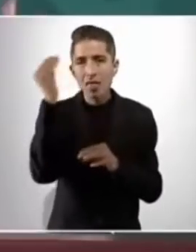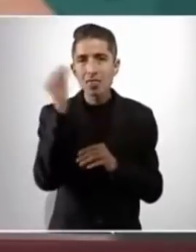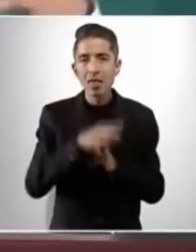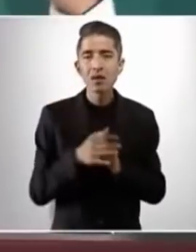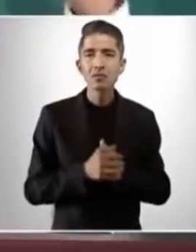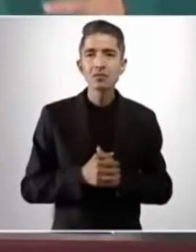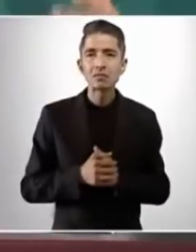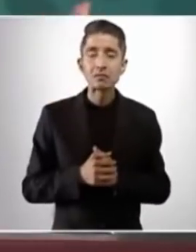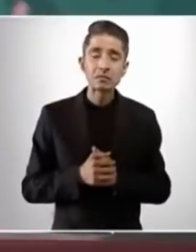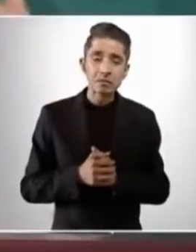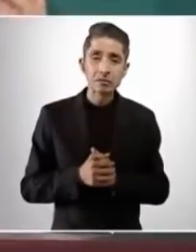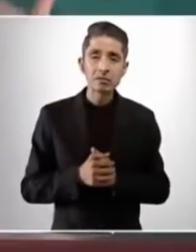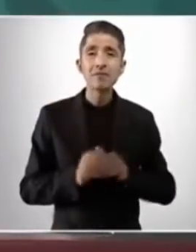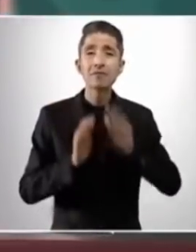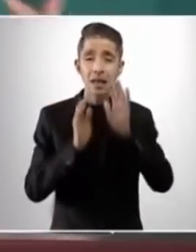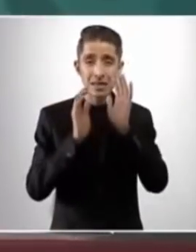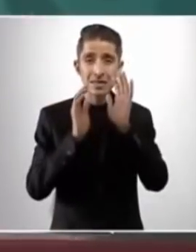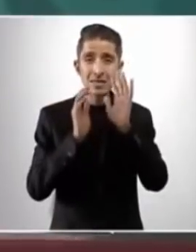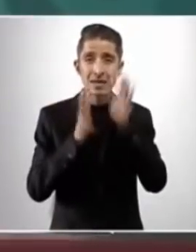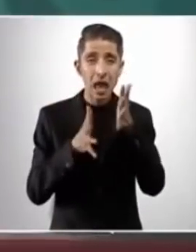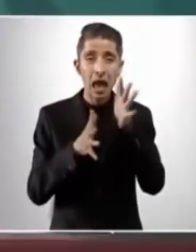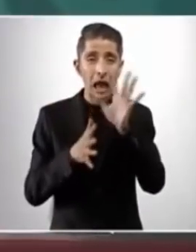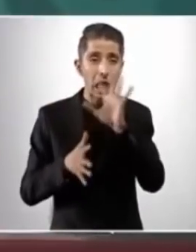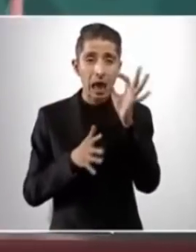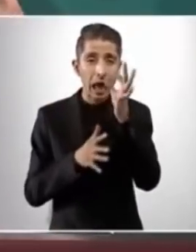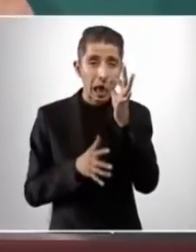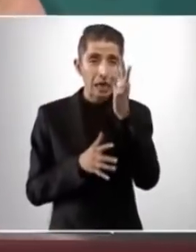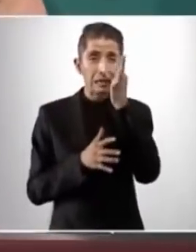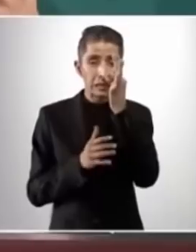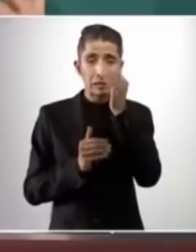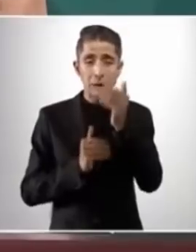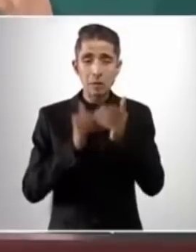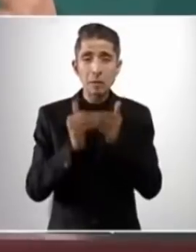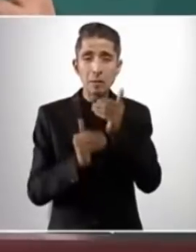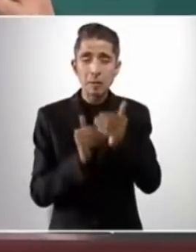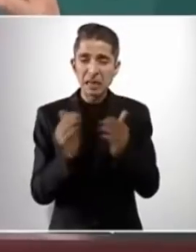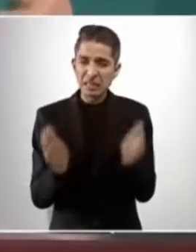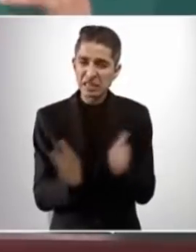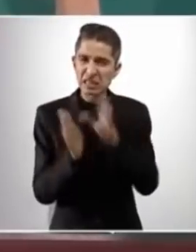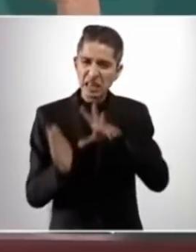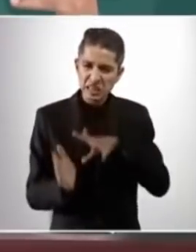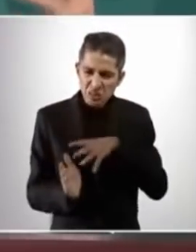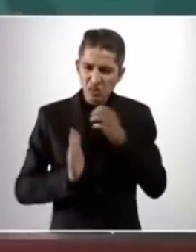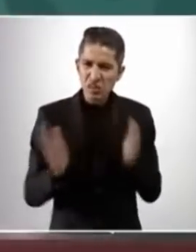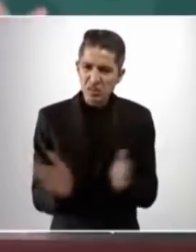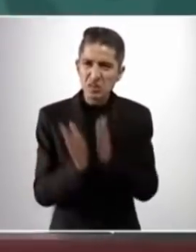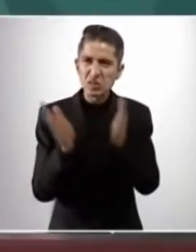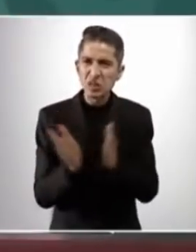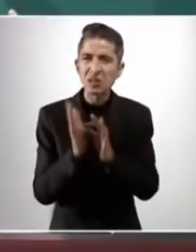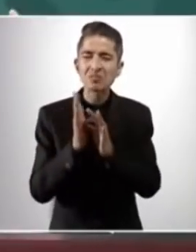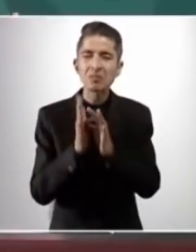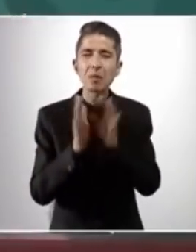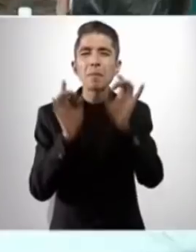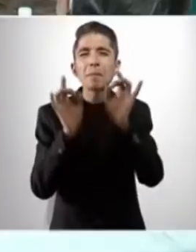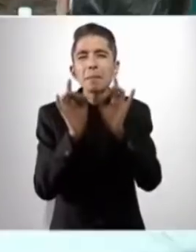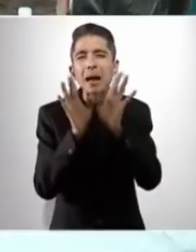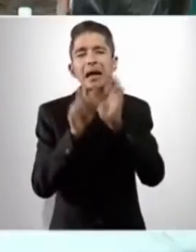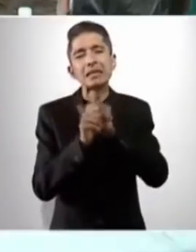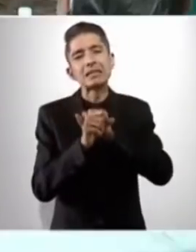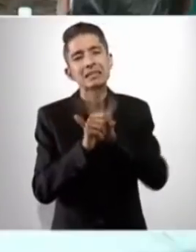íbamos a levantarlo, hicimos todo un esfuerzo, se viene la pandemia